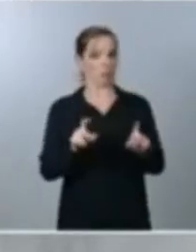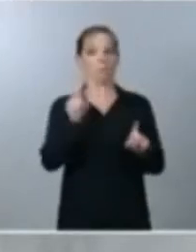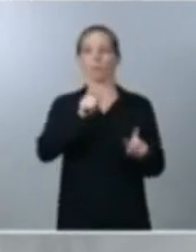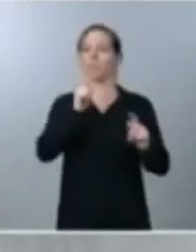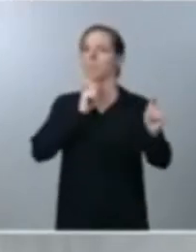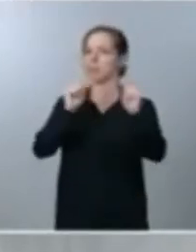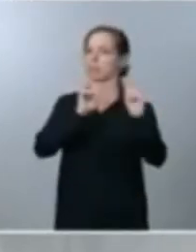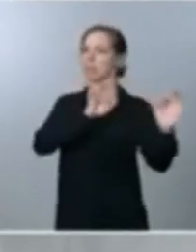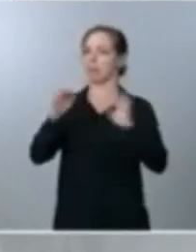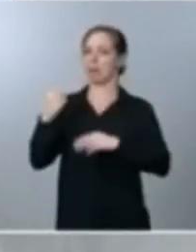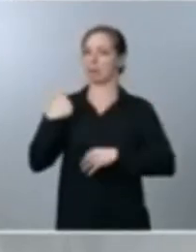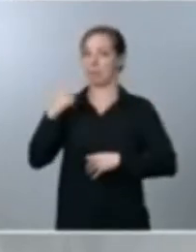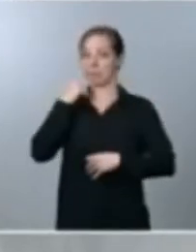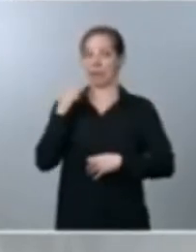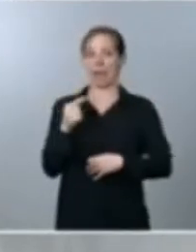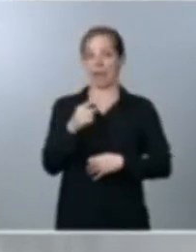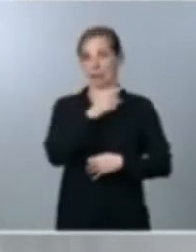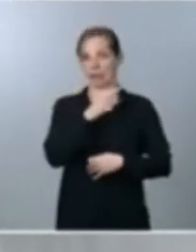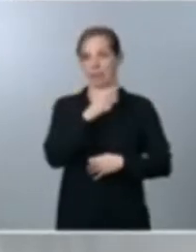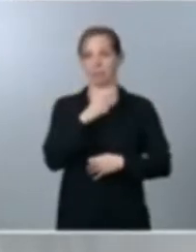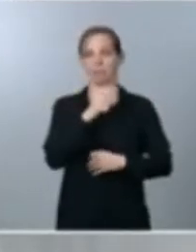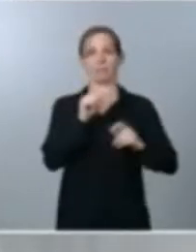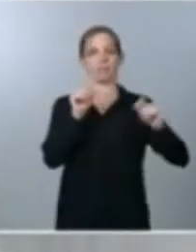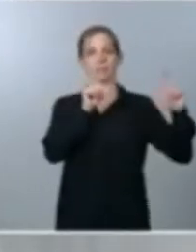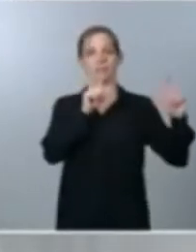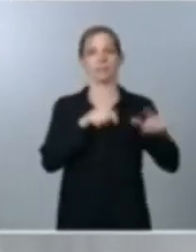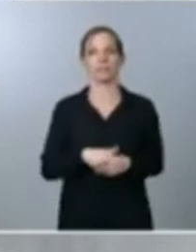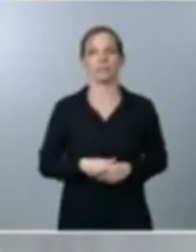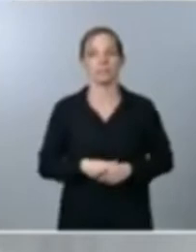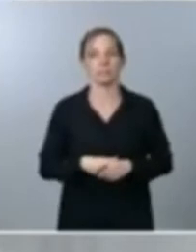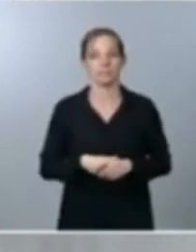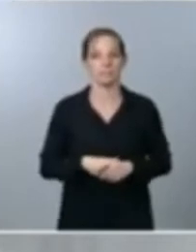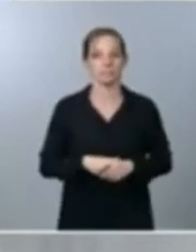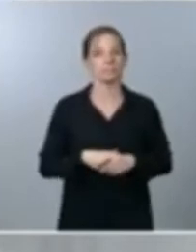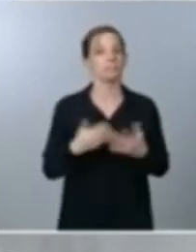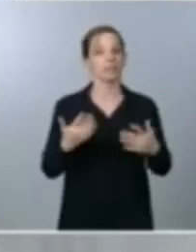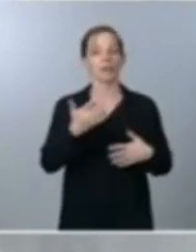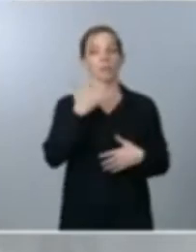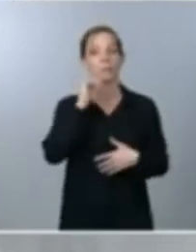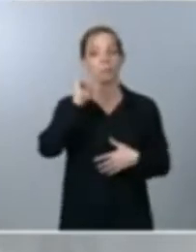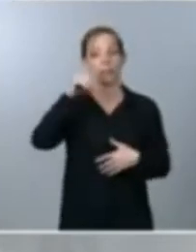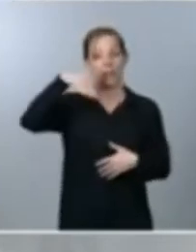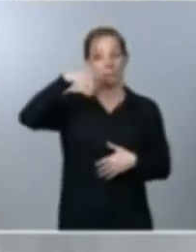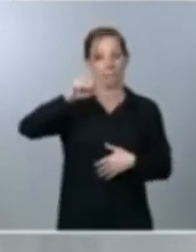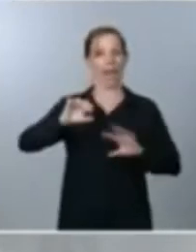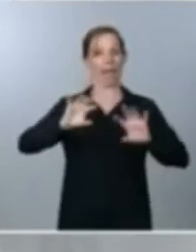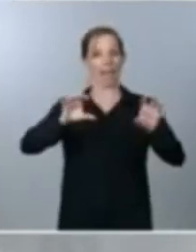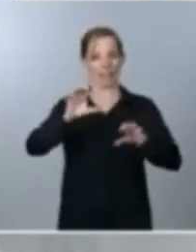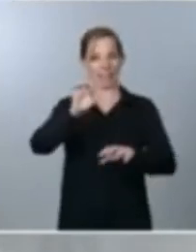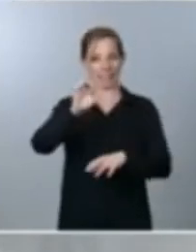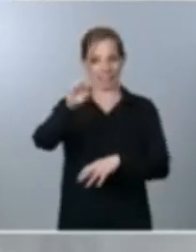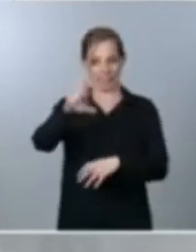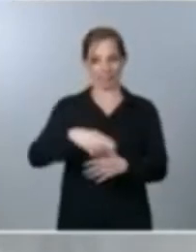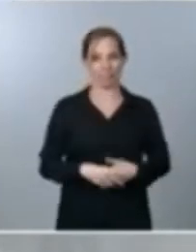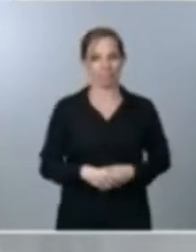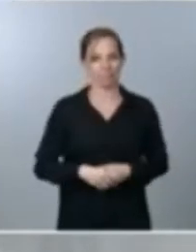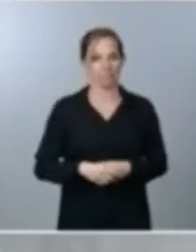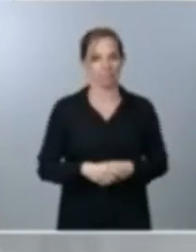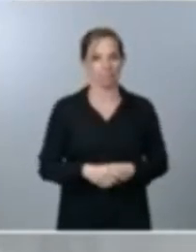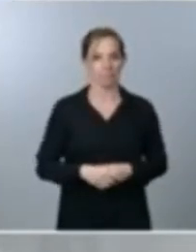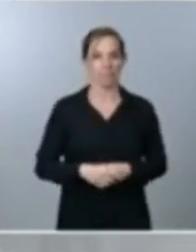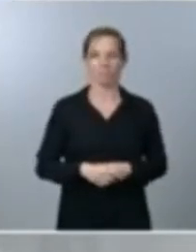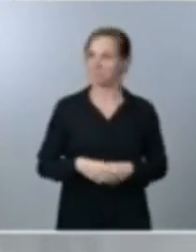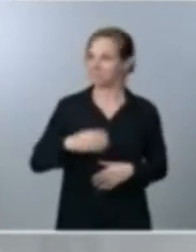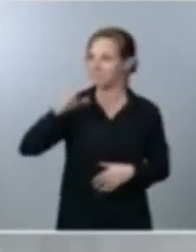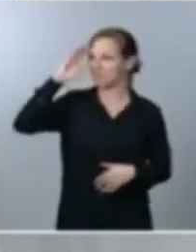tiene a su derecha pide la palabra por ejemplo a Inma Carretero de la cadena SER adelante Inma hola buenas tardes